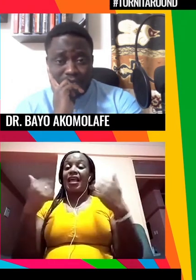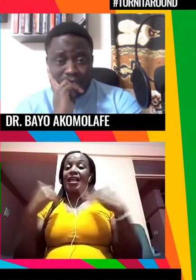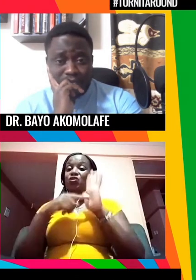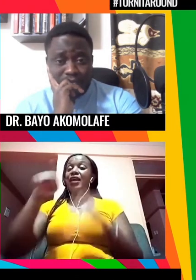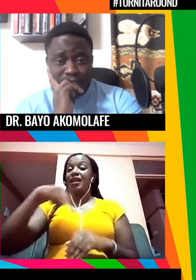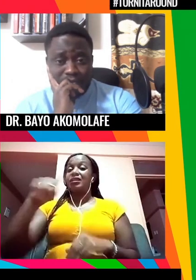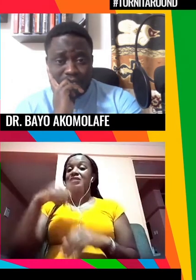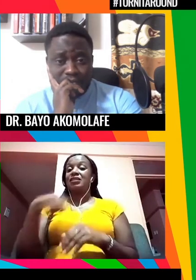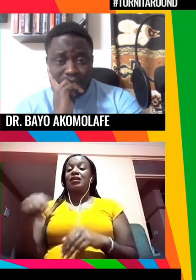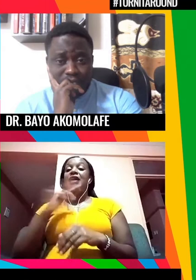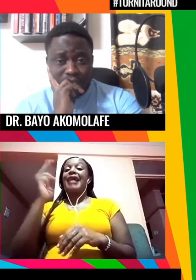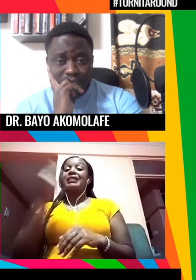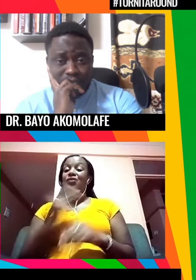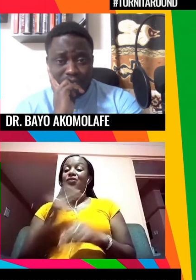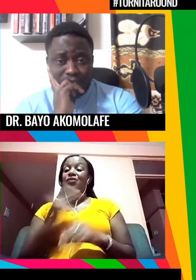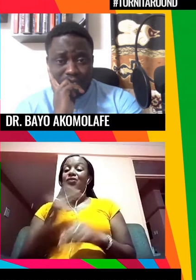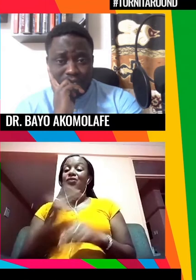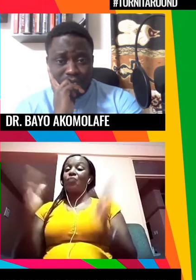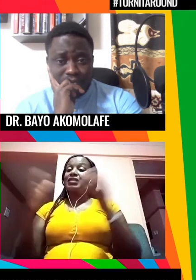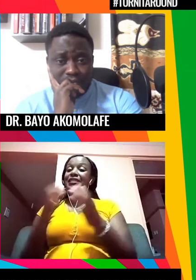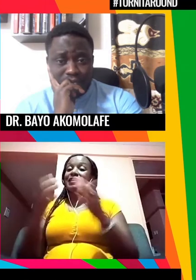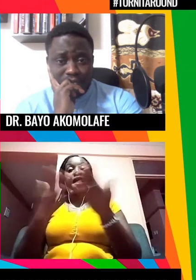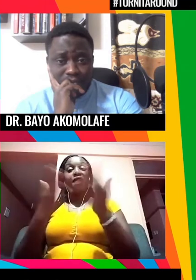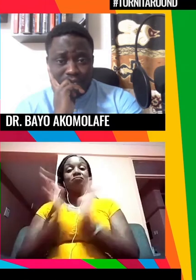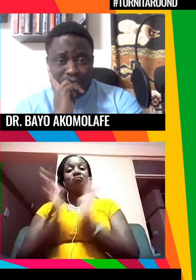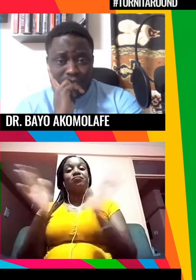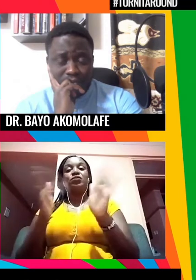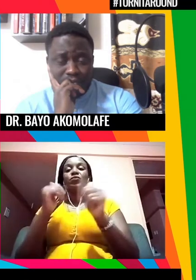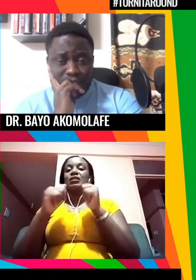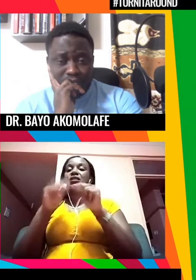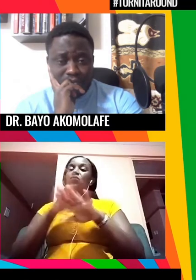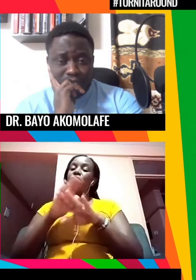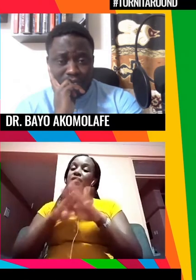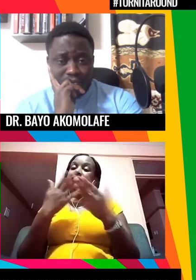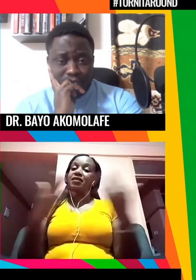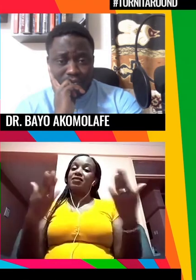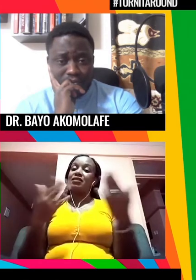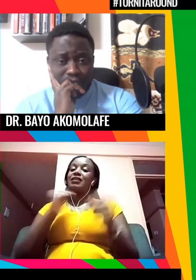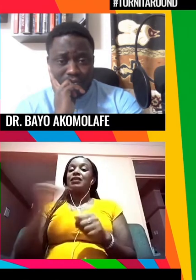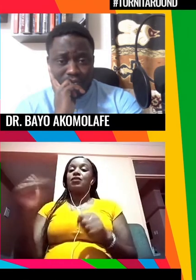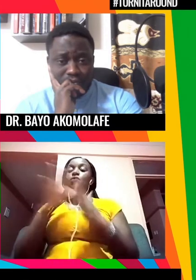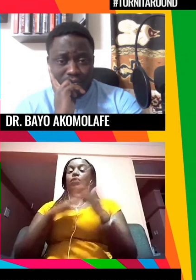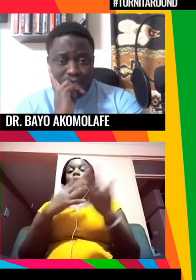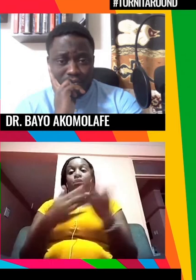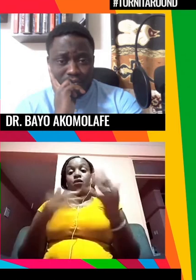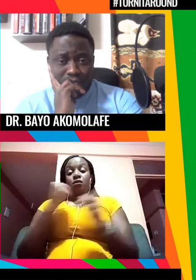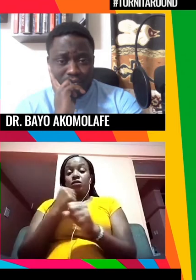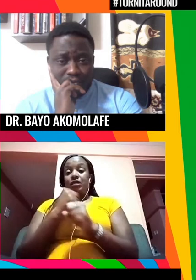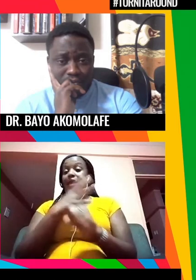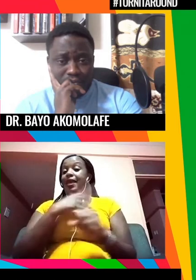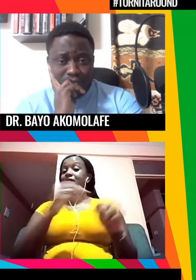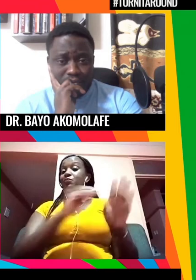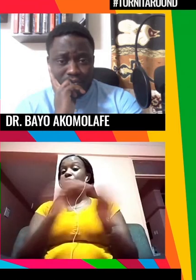que las comunidades están actuando donde no lo hacen los servicios públicos lo vemos en redes y movimientos